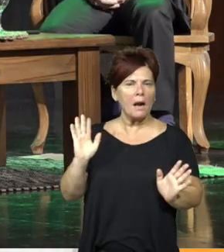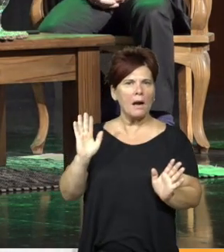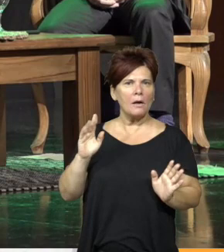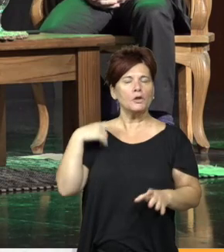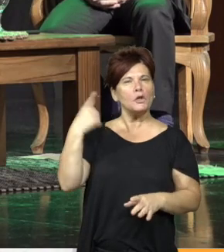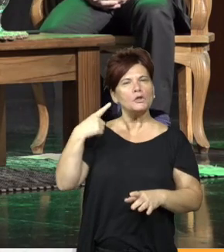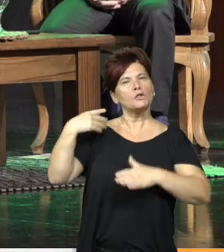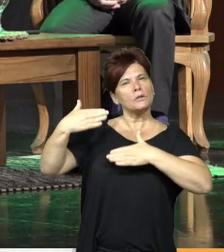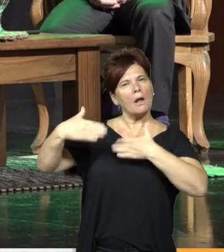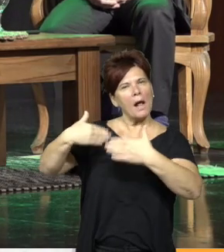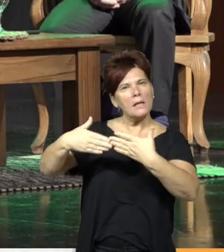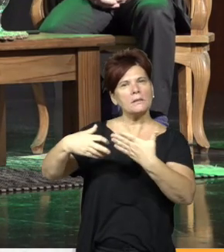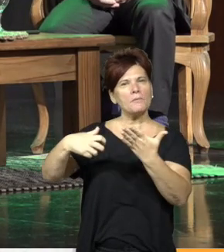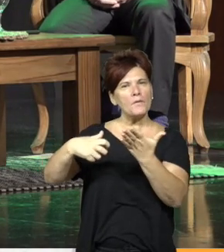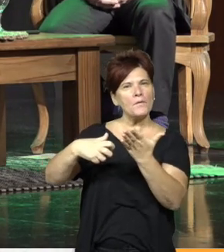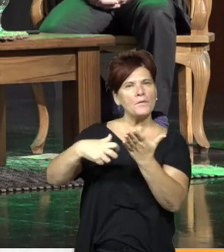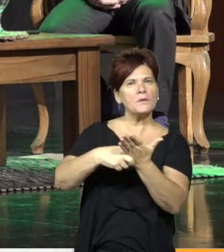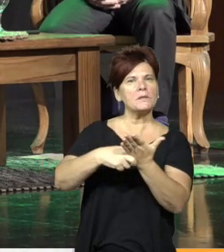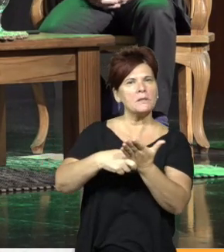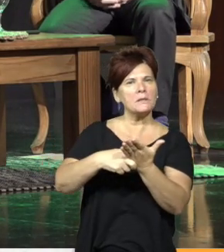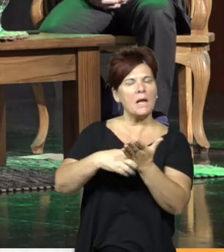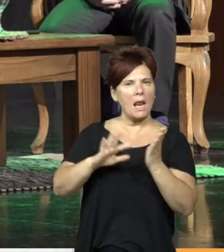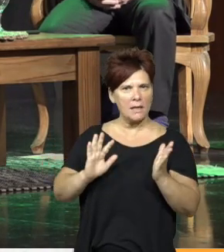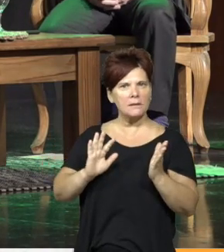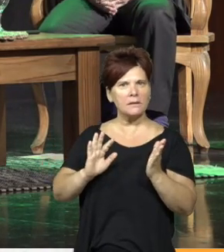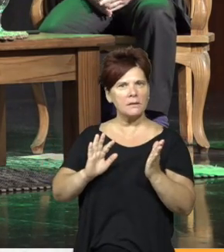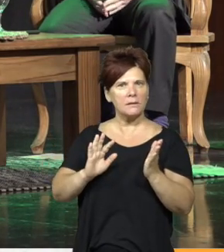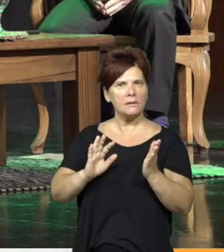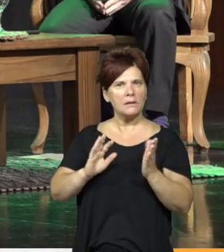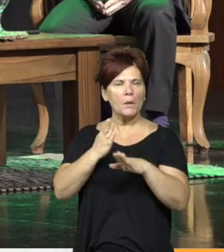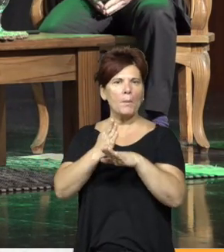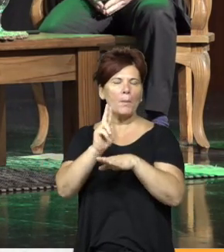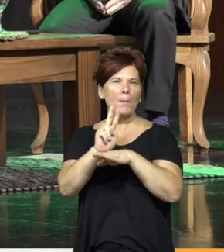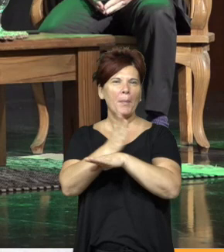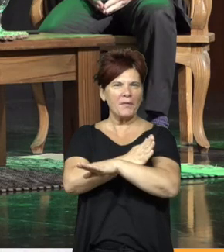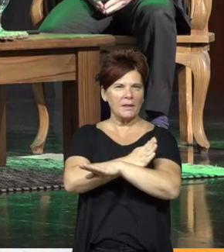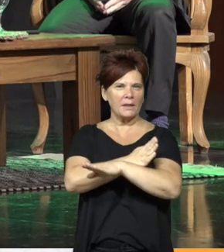hacemos fiscalización preventiva